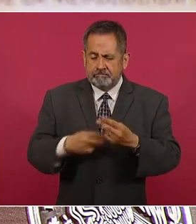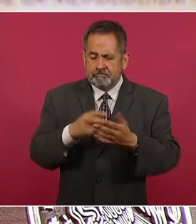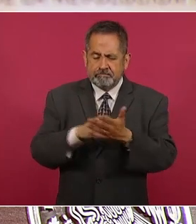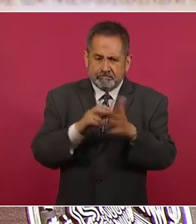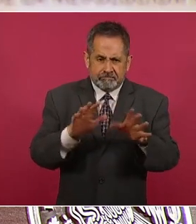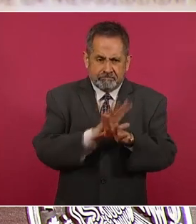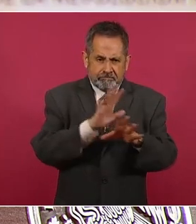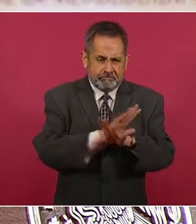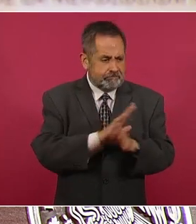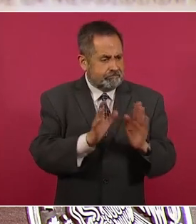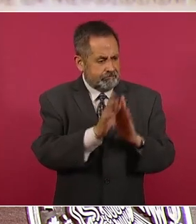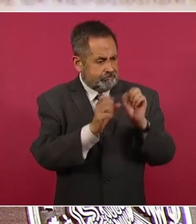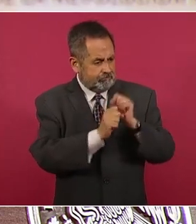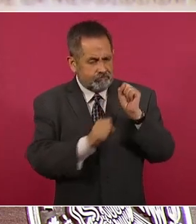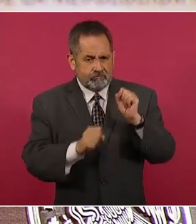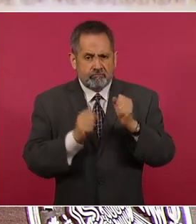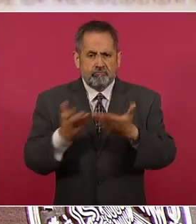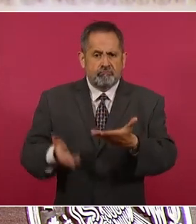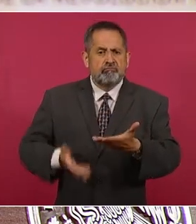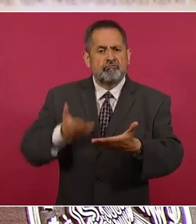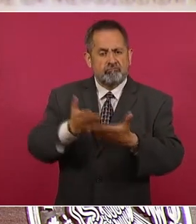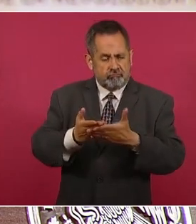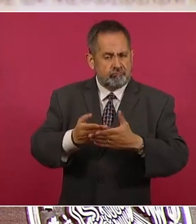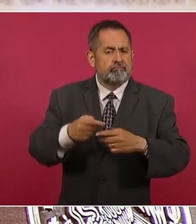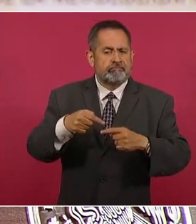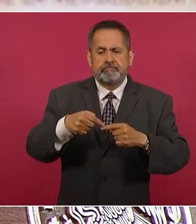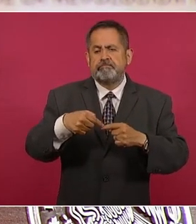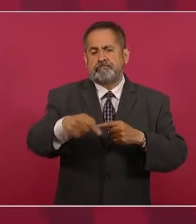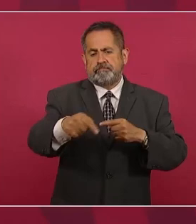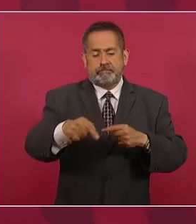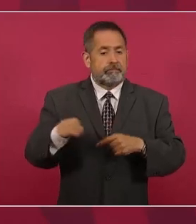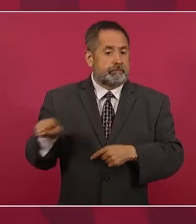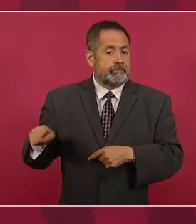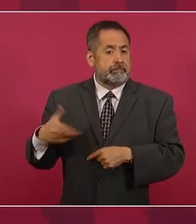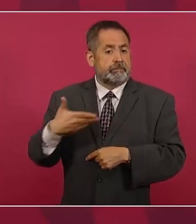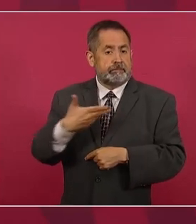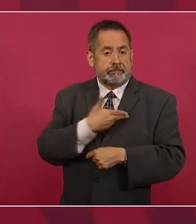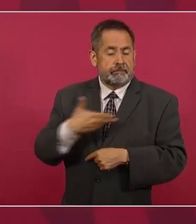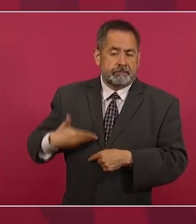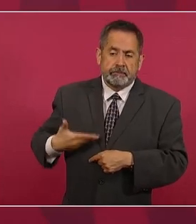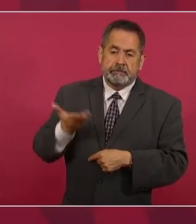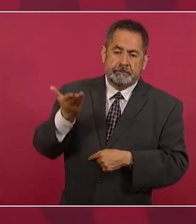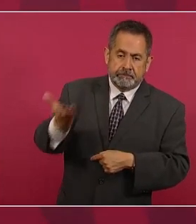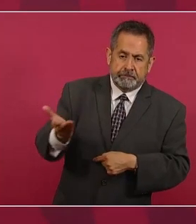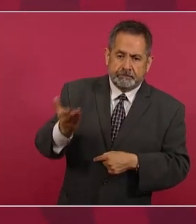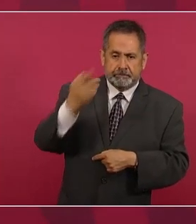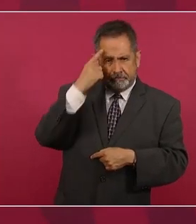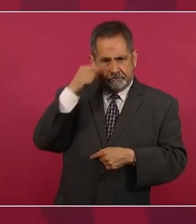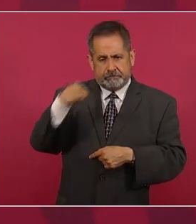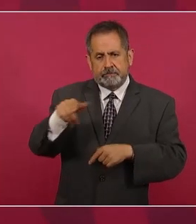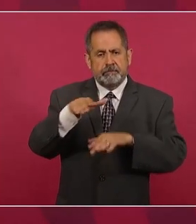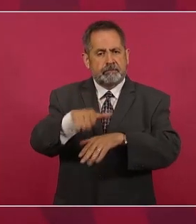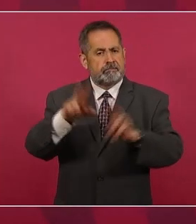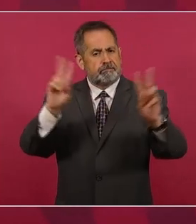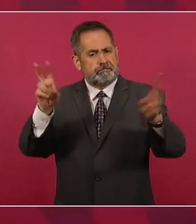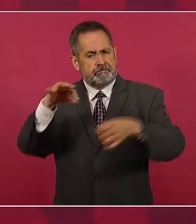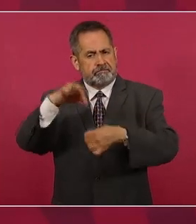constitucionales que presentará el propio presidente en materia político-electoral.